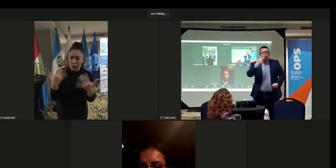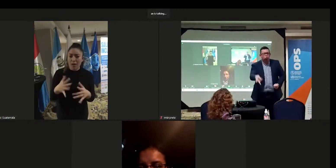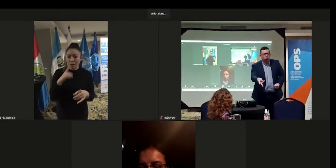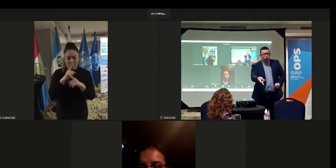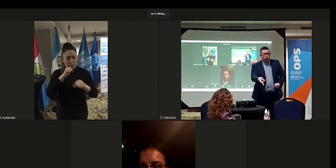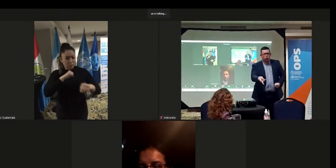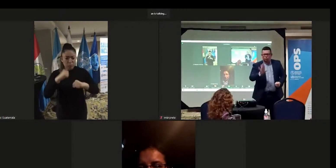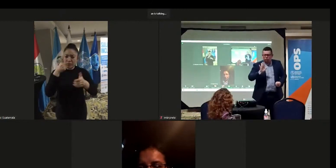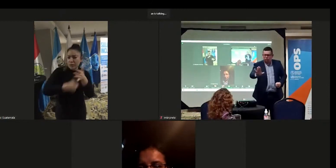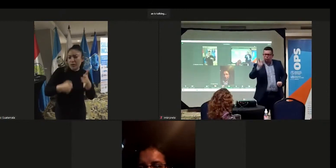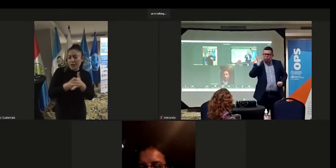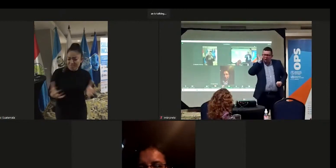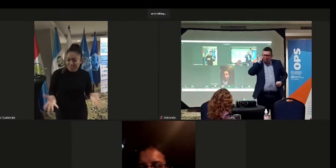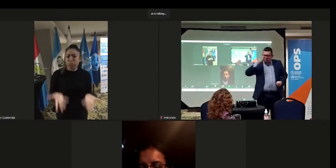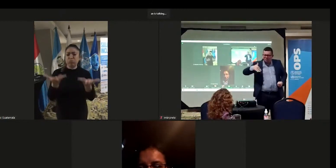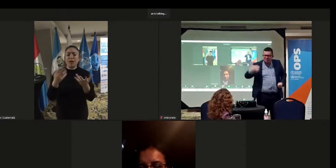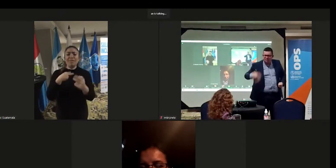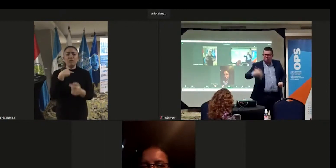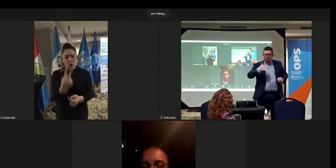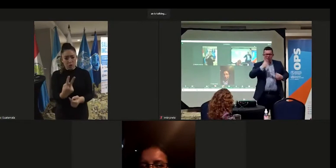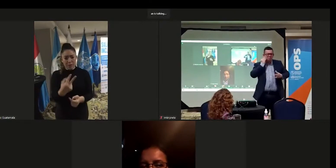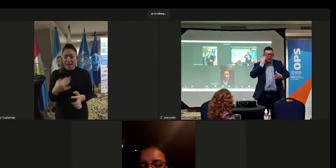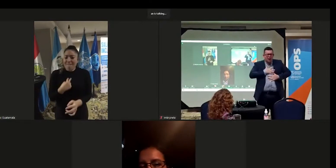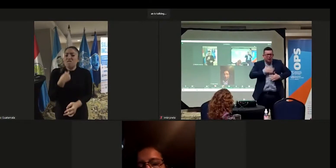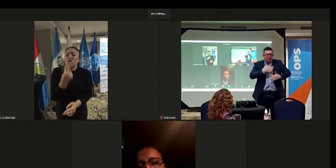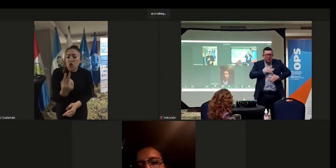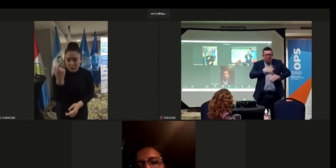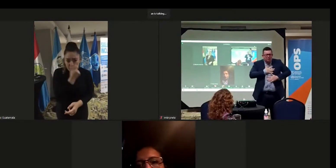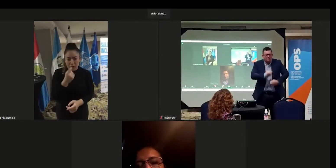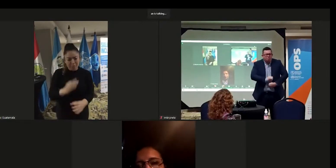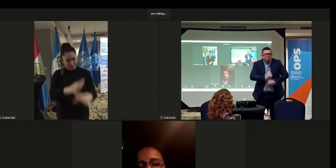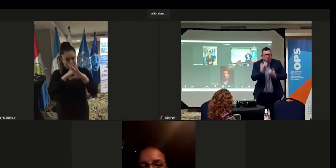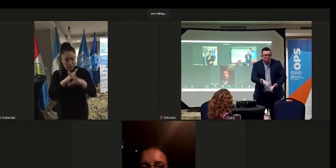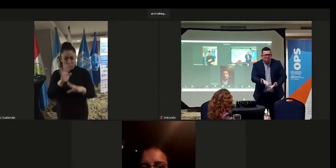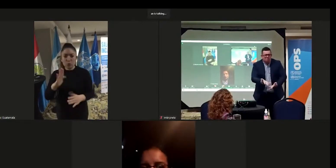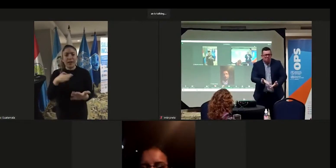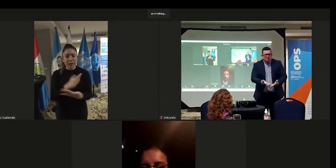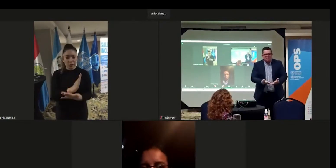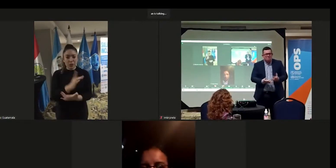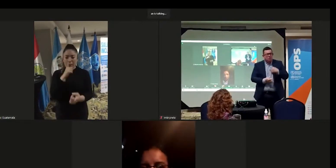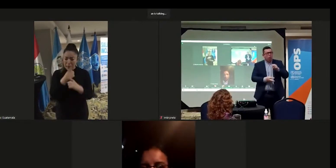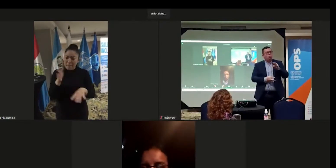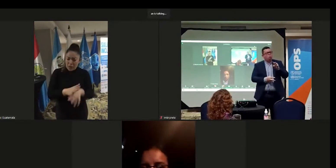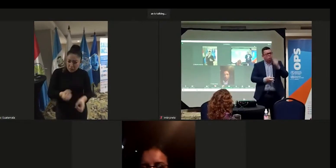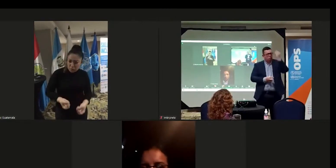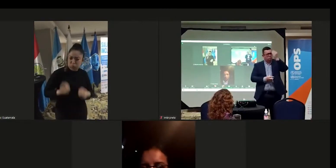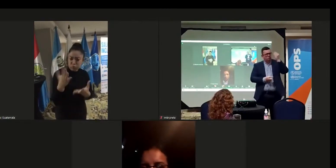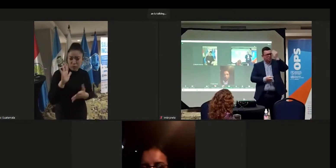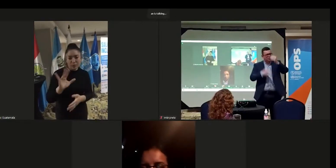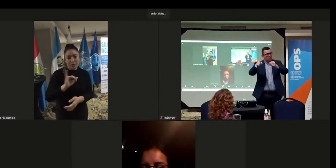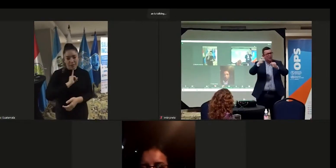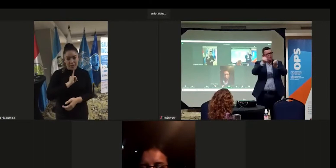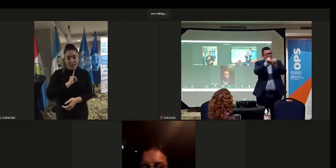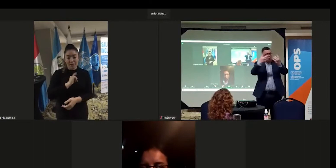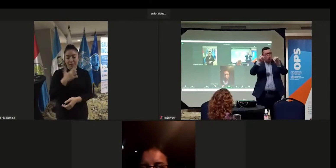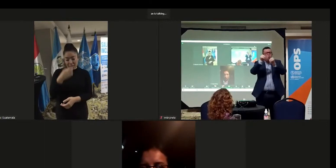aguerridas, que levantan sus voces, las voces de la mujer, y que defienden sus derechos, y además manifiestan su identidad. De